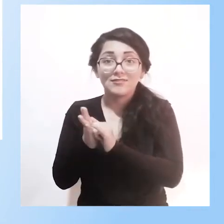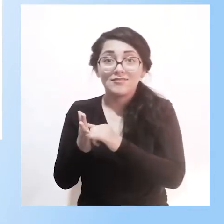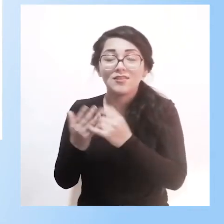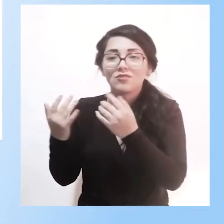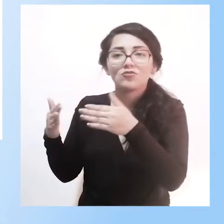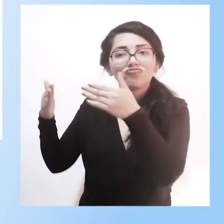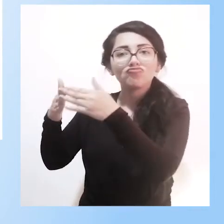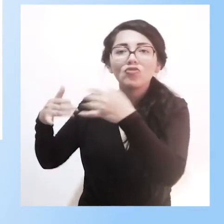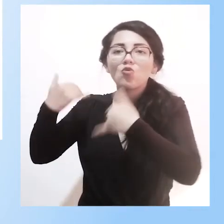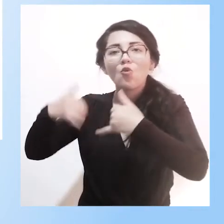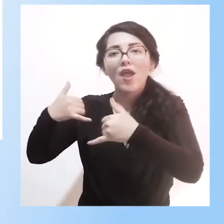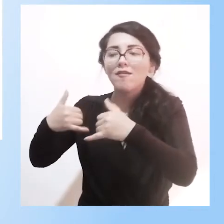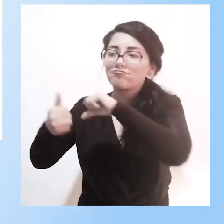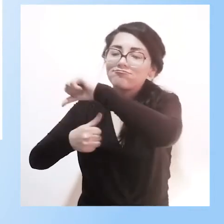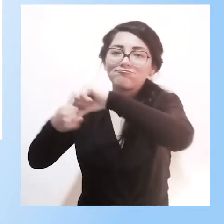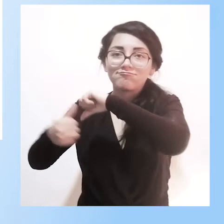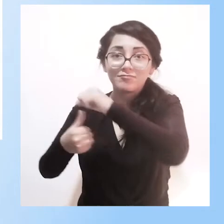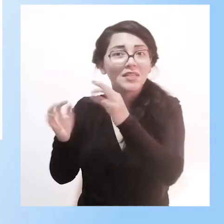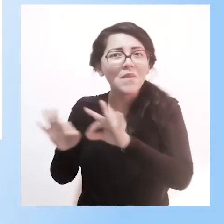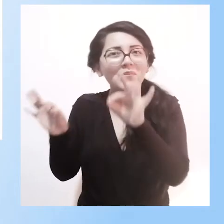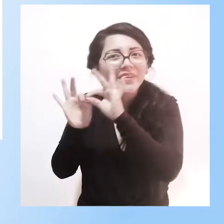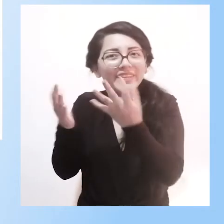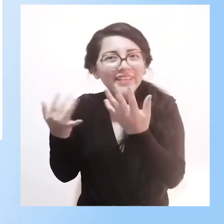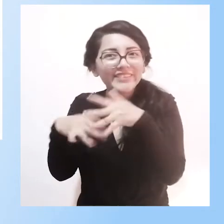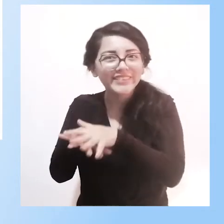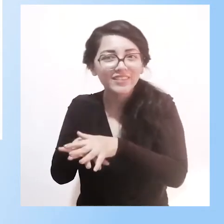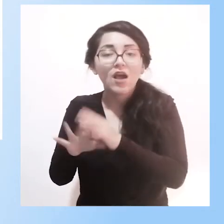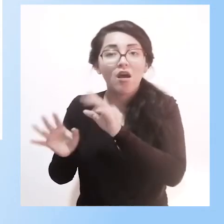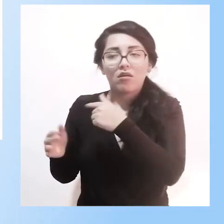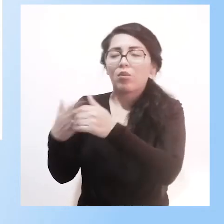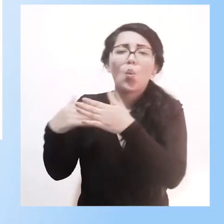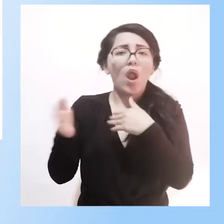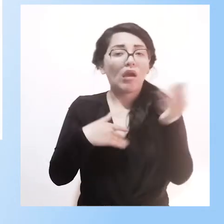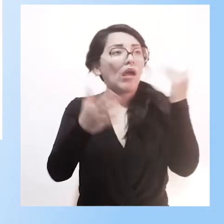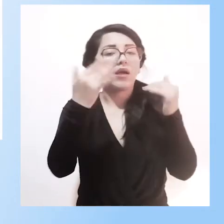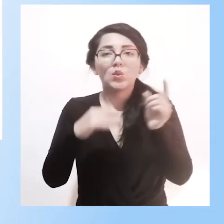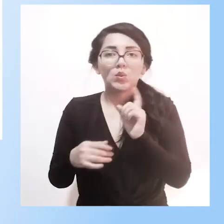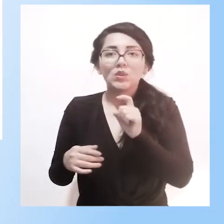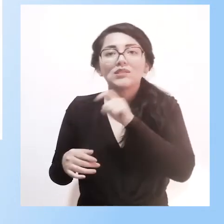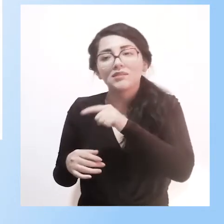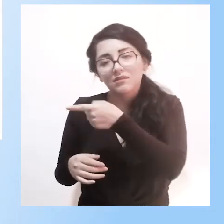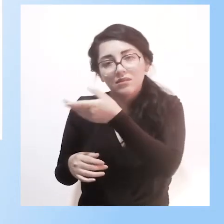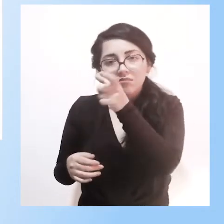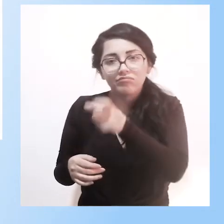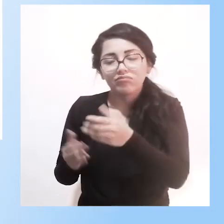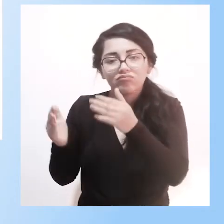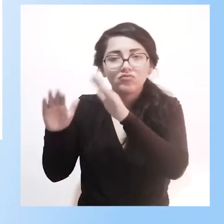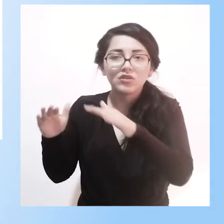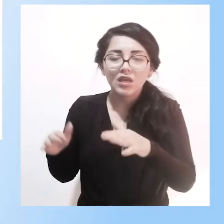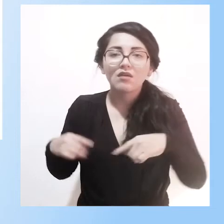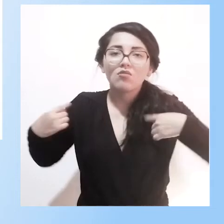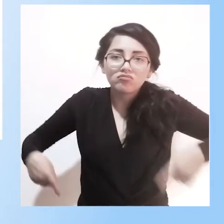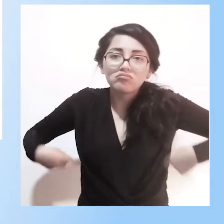inclusión muy importante. Ya lo dije al principio, no es para cualquier chico. Este chico tiene que tener desplazamiento, ya sea con